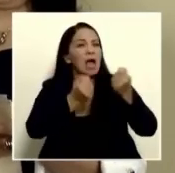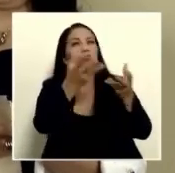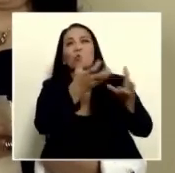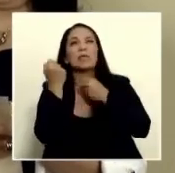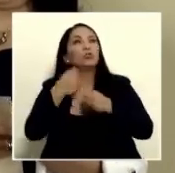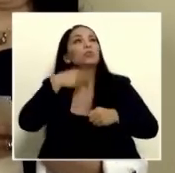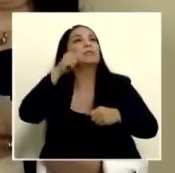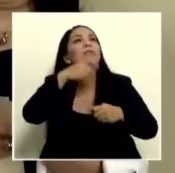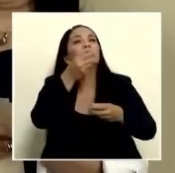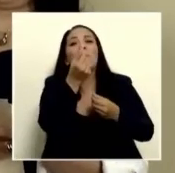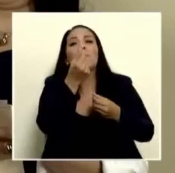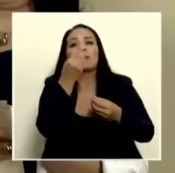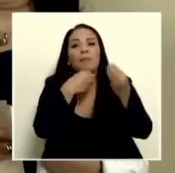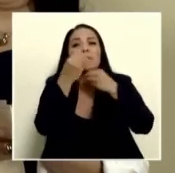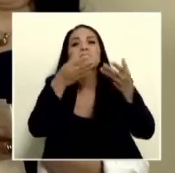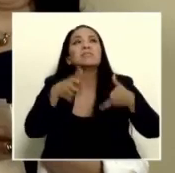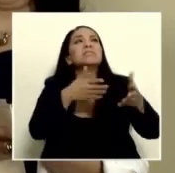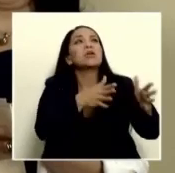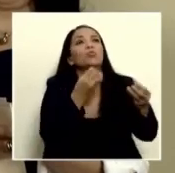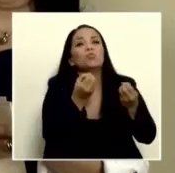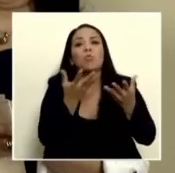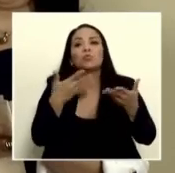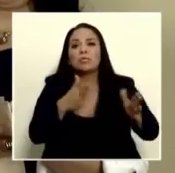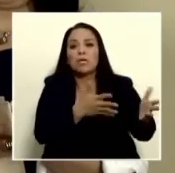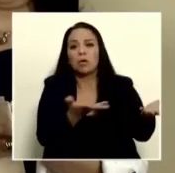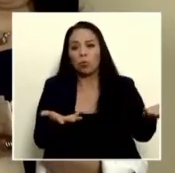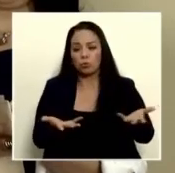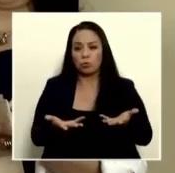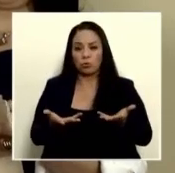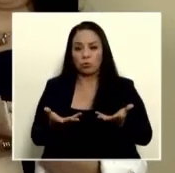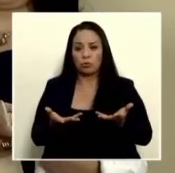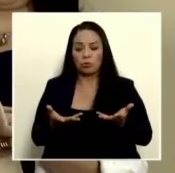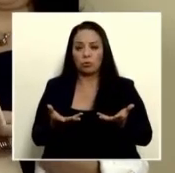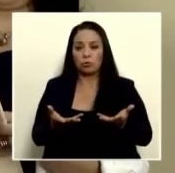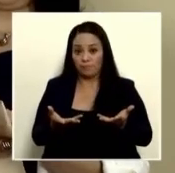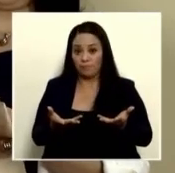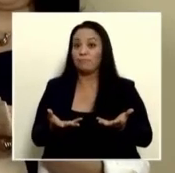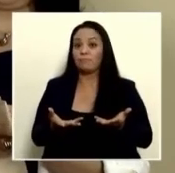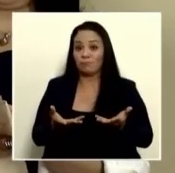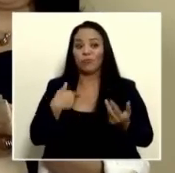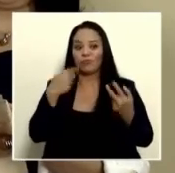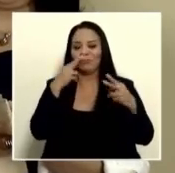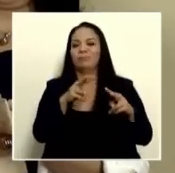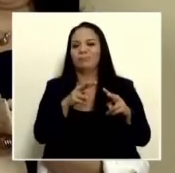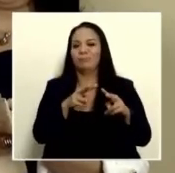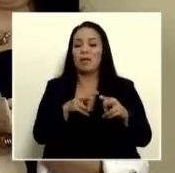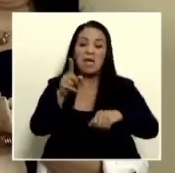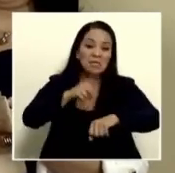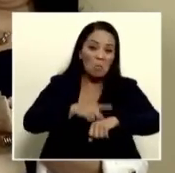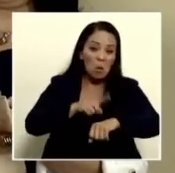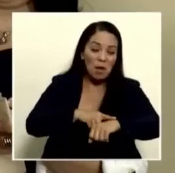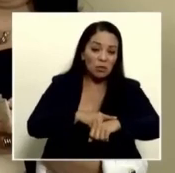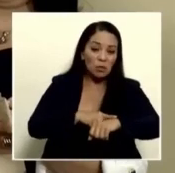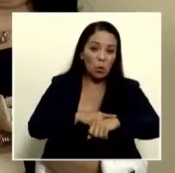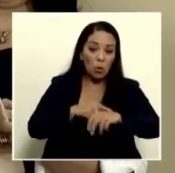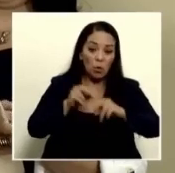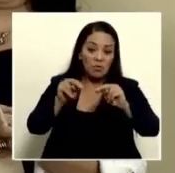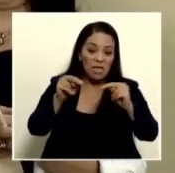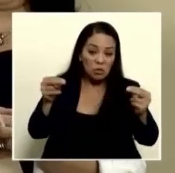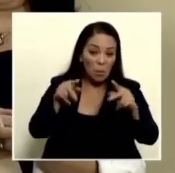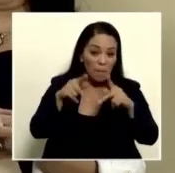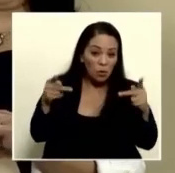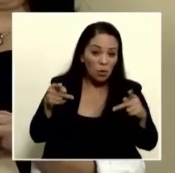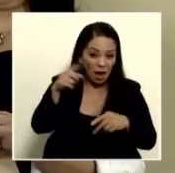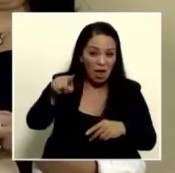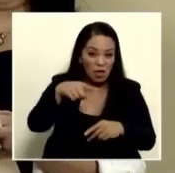comen mis hijos y son muchos se refirió entonces la nación a la libertad de